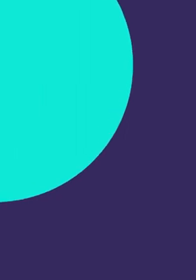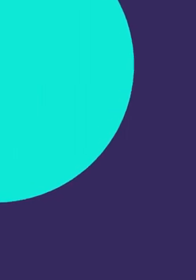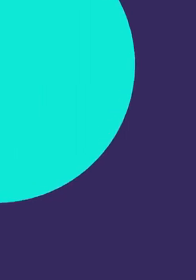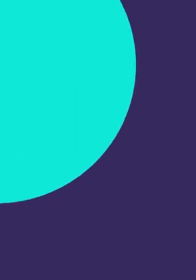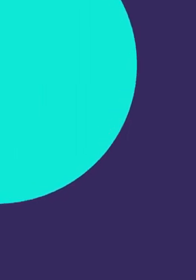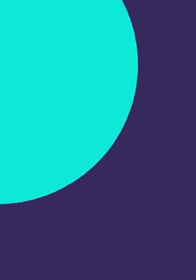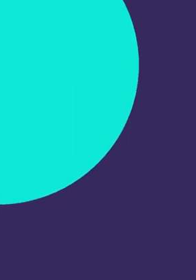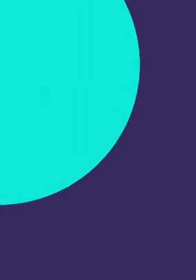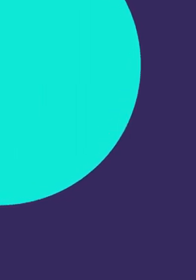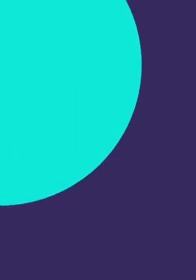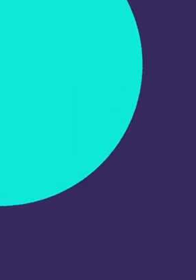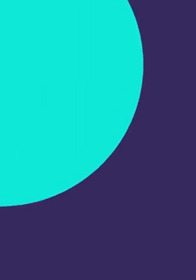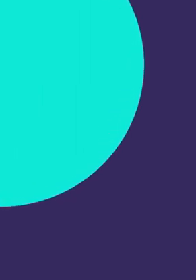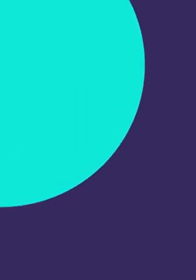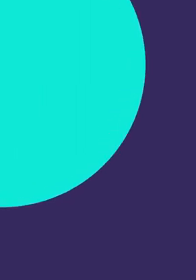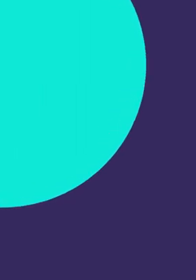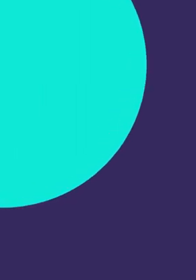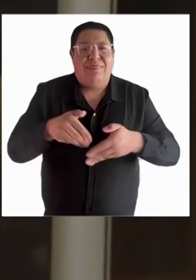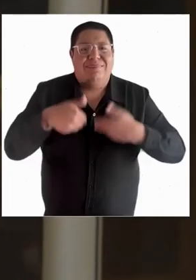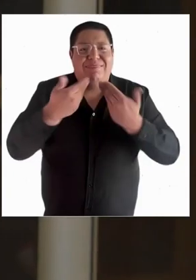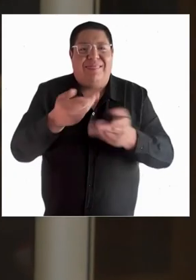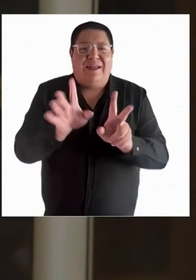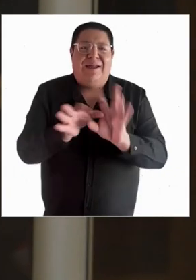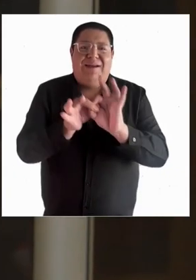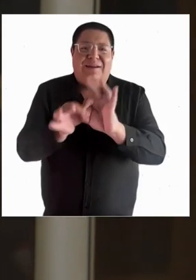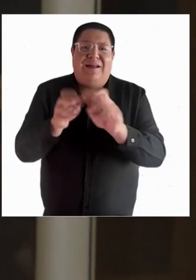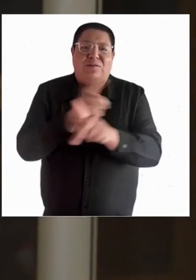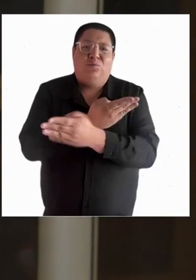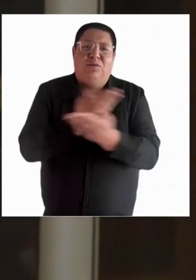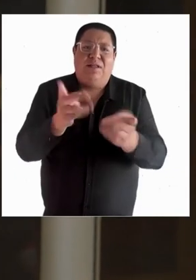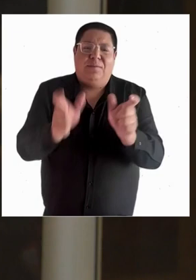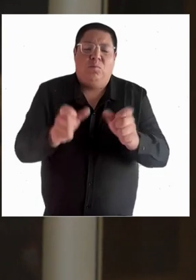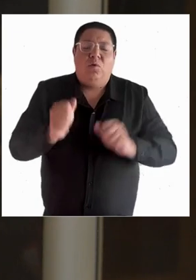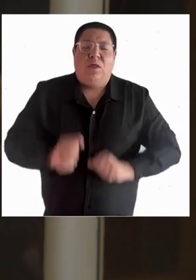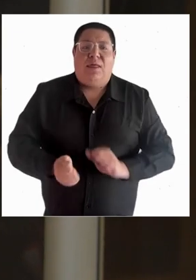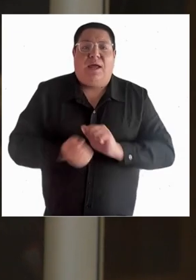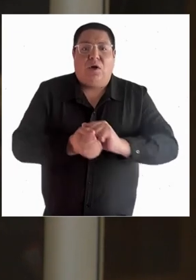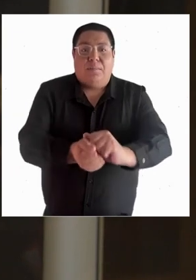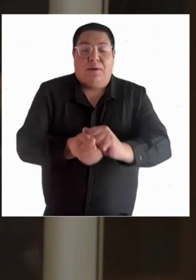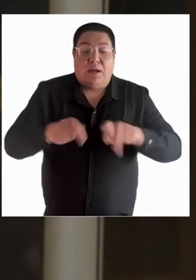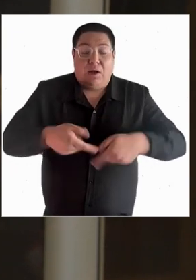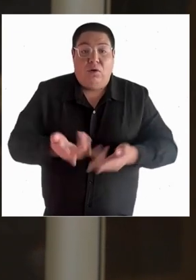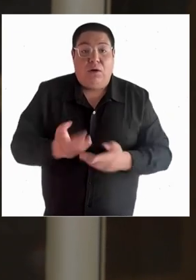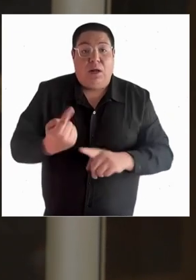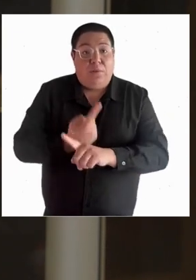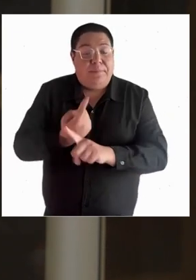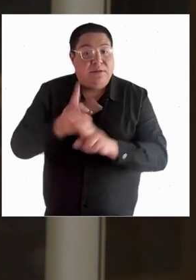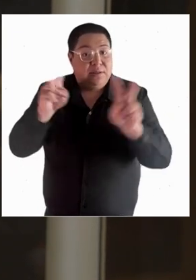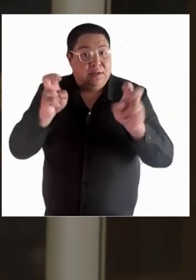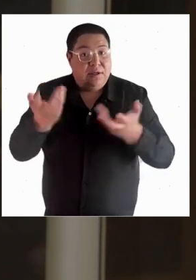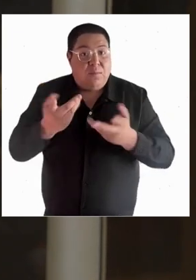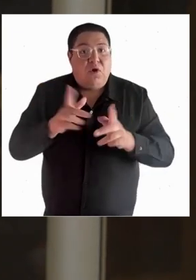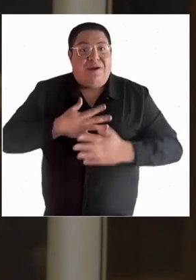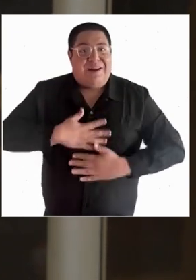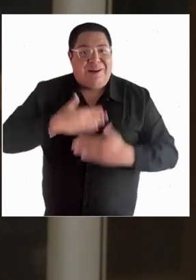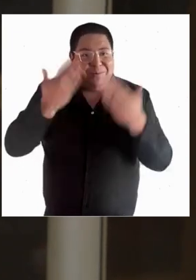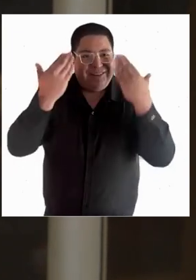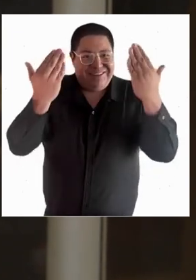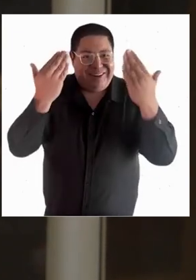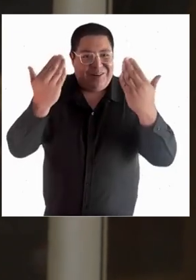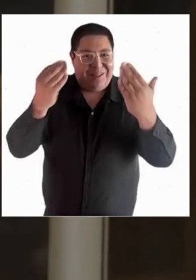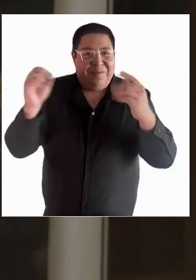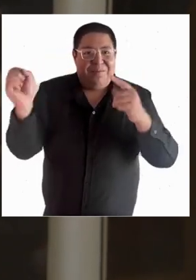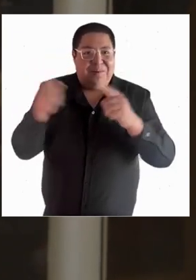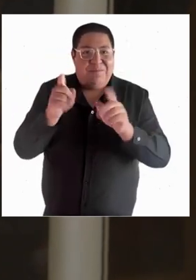que son Vicente Becerra y Julio Pizarro. Como bien se dijo, este diálogo busca visibilizar la situación de